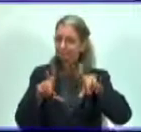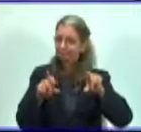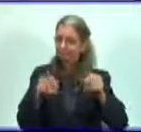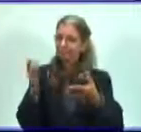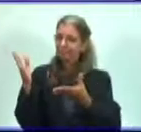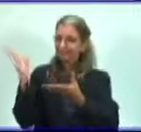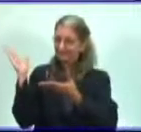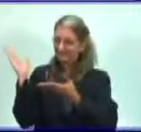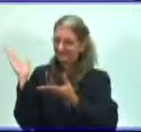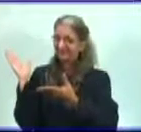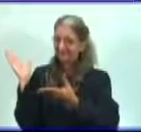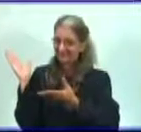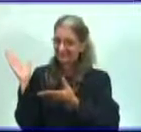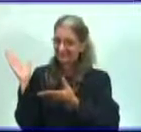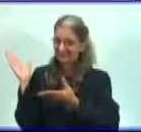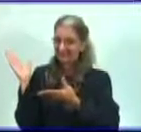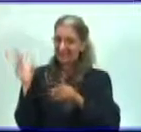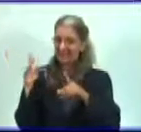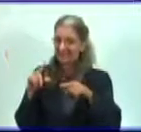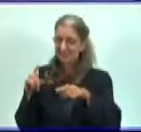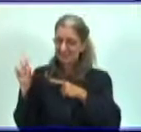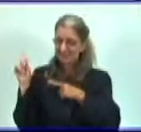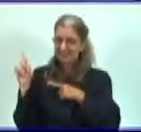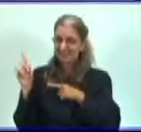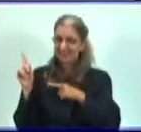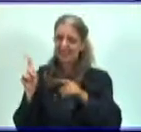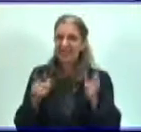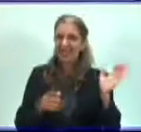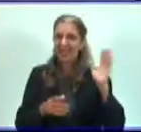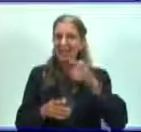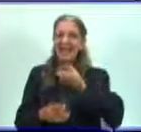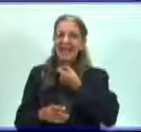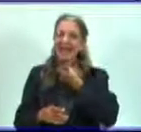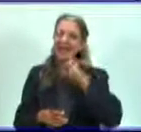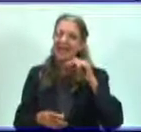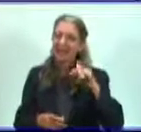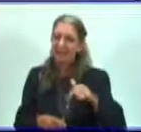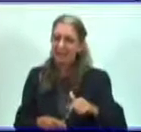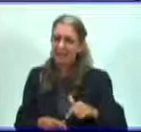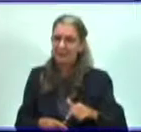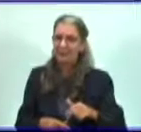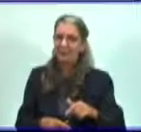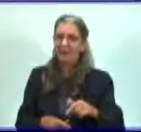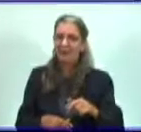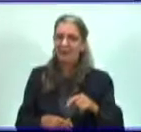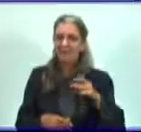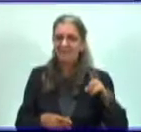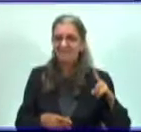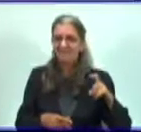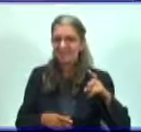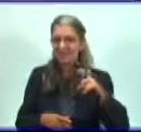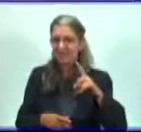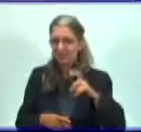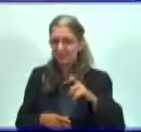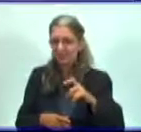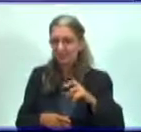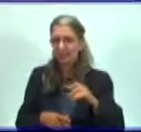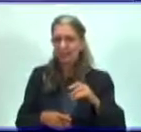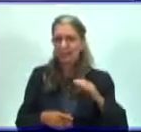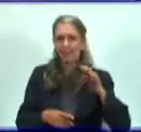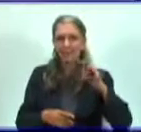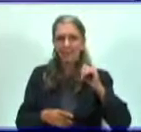diapos que está en la pantalla, te trae un ejemplo de virus, como es el virus del mosaico.